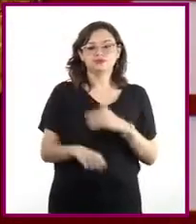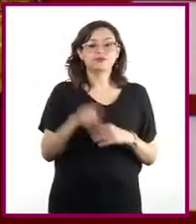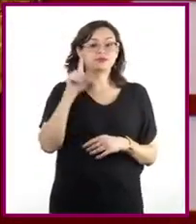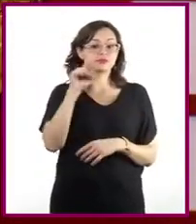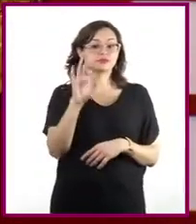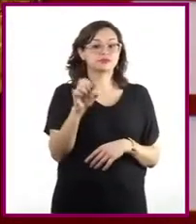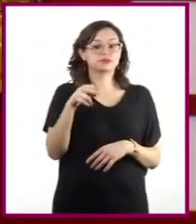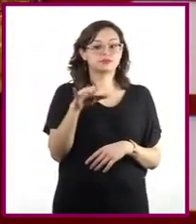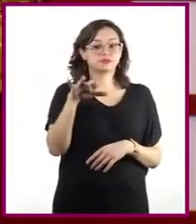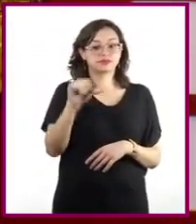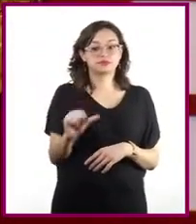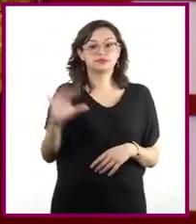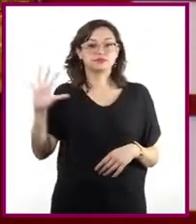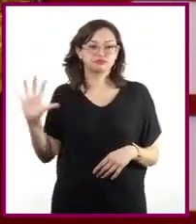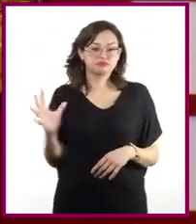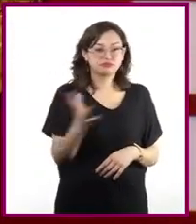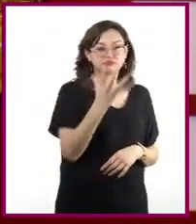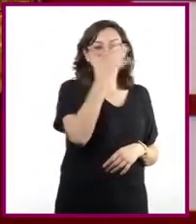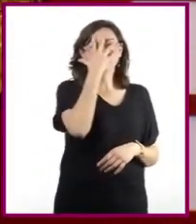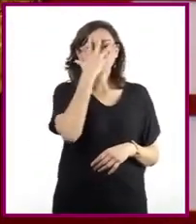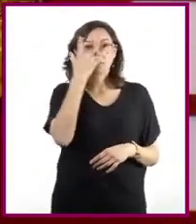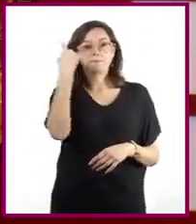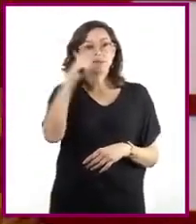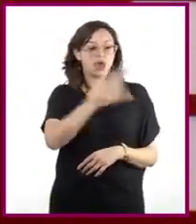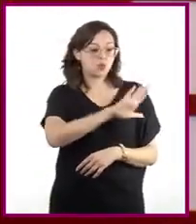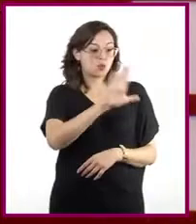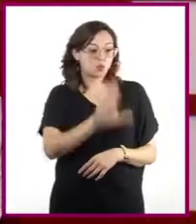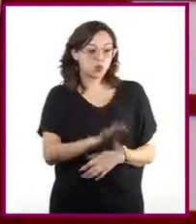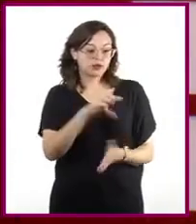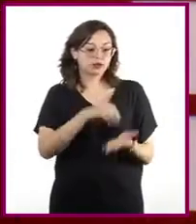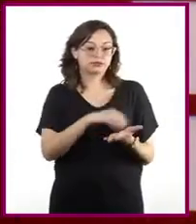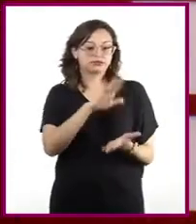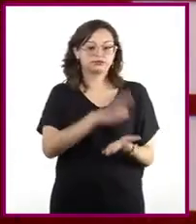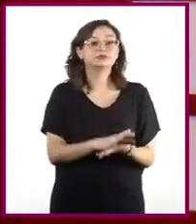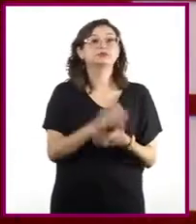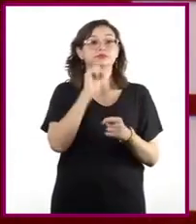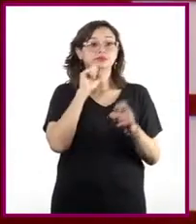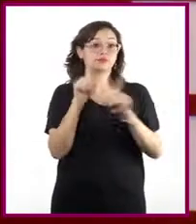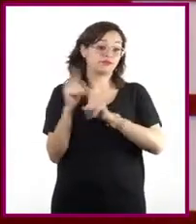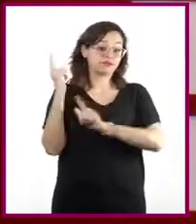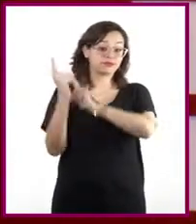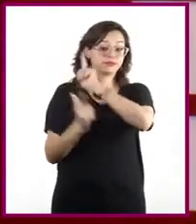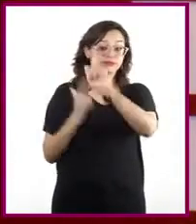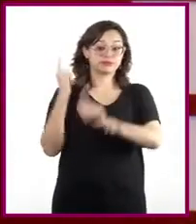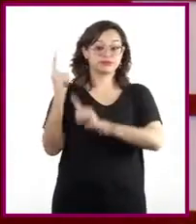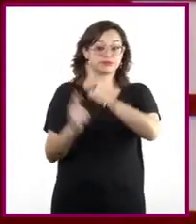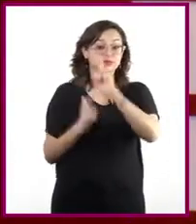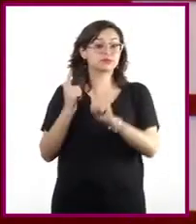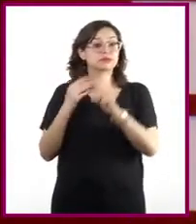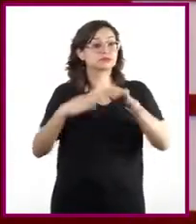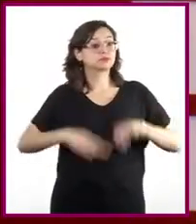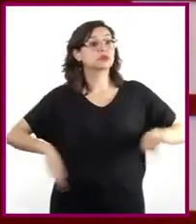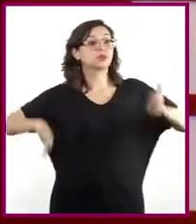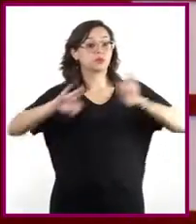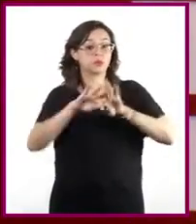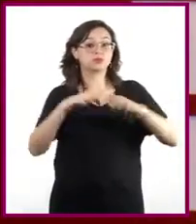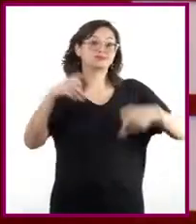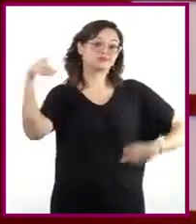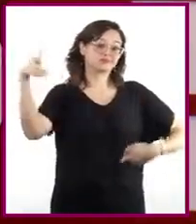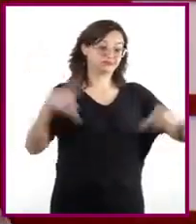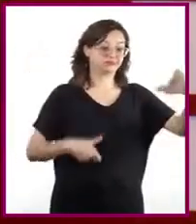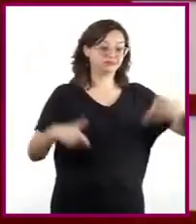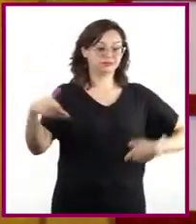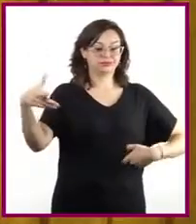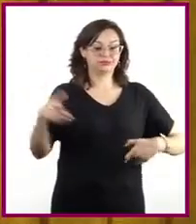en Fenicia se usaron para perpetuar el rostro de los muertos y en la antigua Grecia se convirtieron en elemento esencial del teatro.